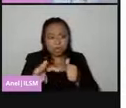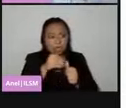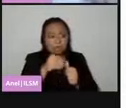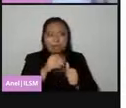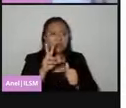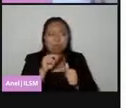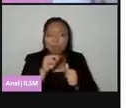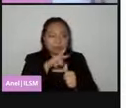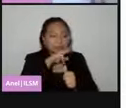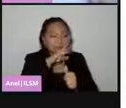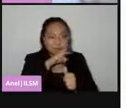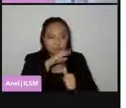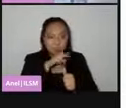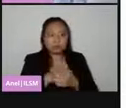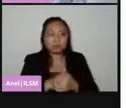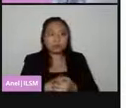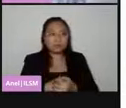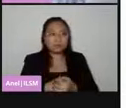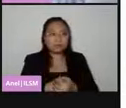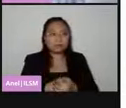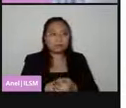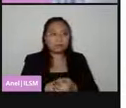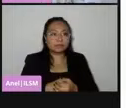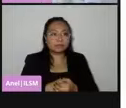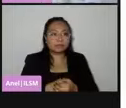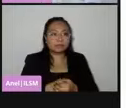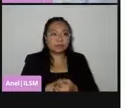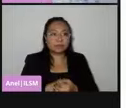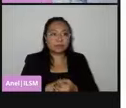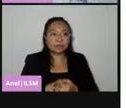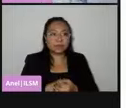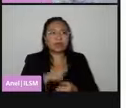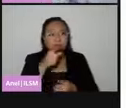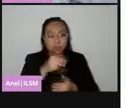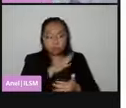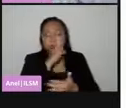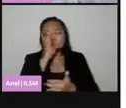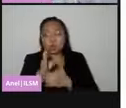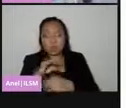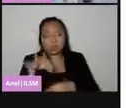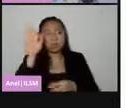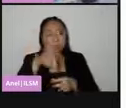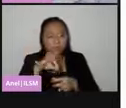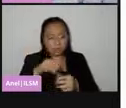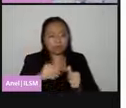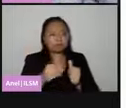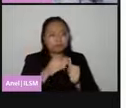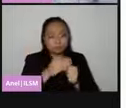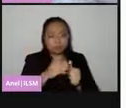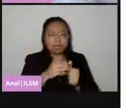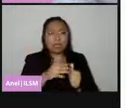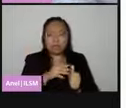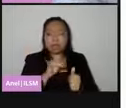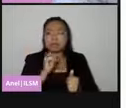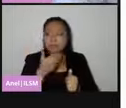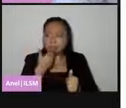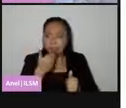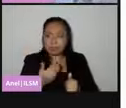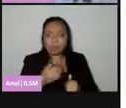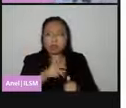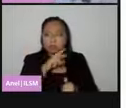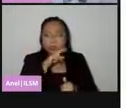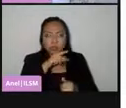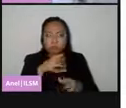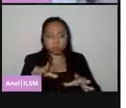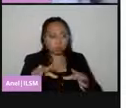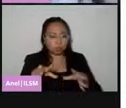bacteria. En consecuencia vayan a votar seguros porque el líquido indeleble en lugar de que sea un